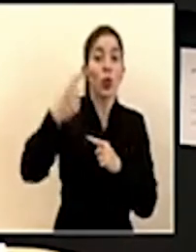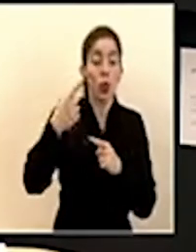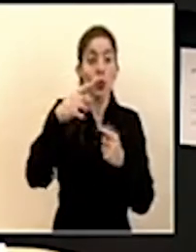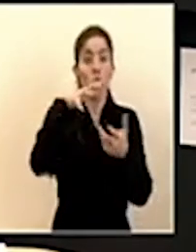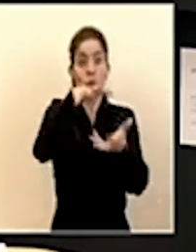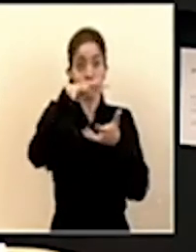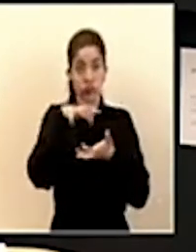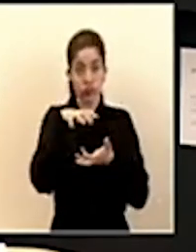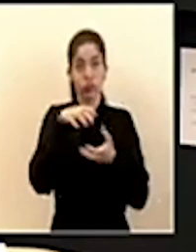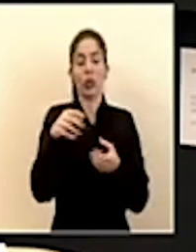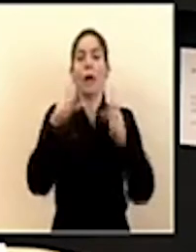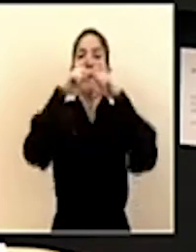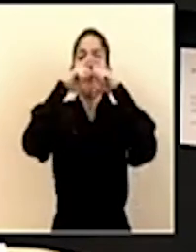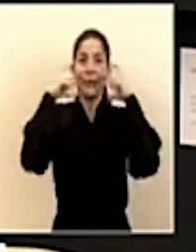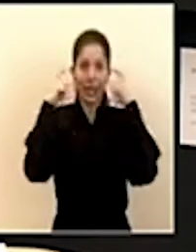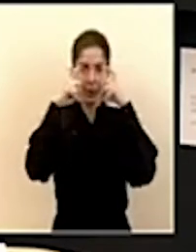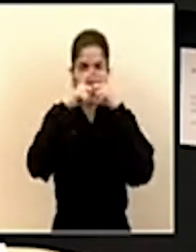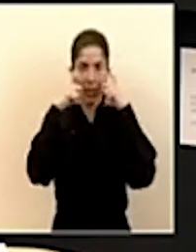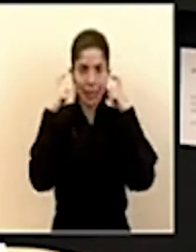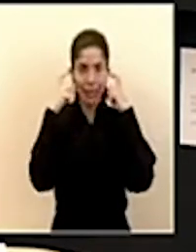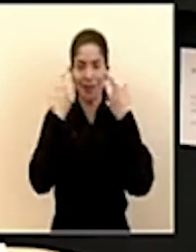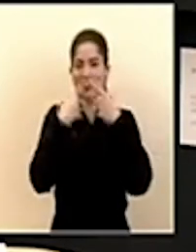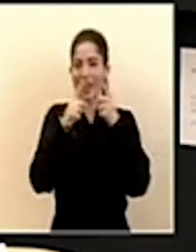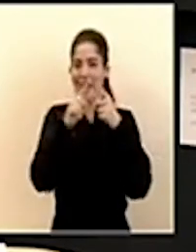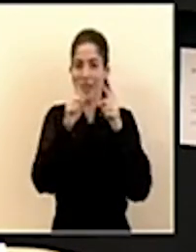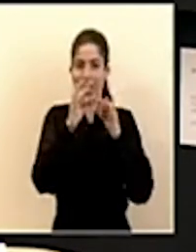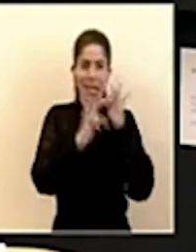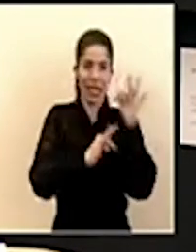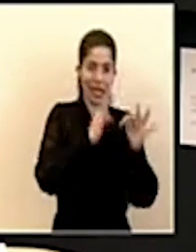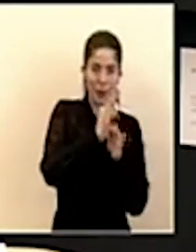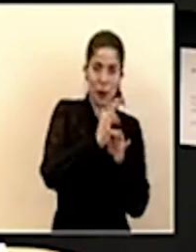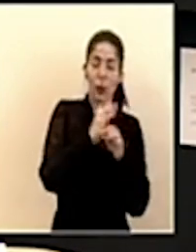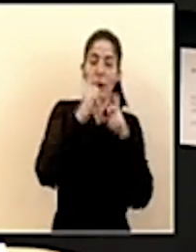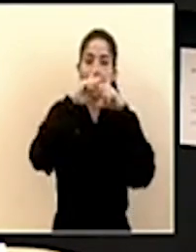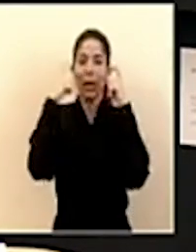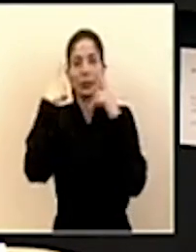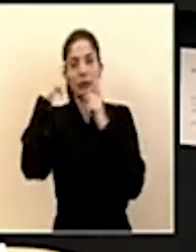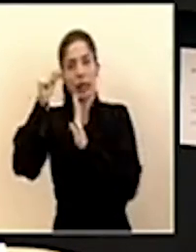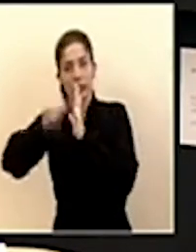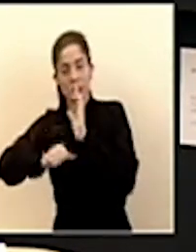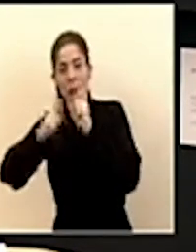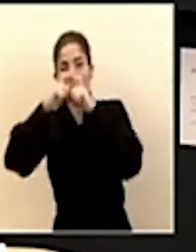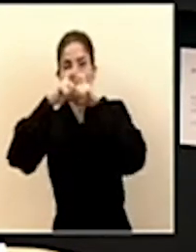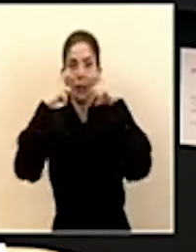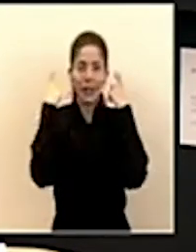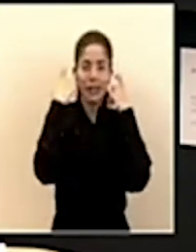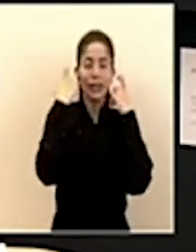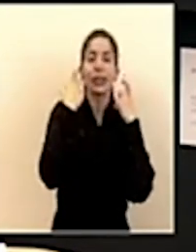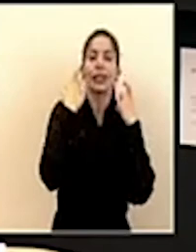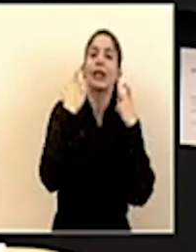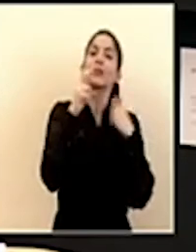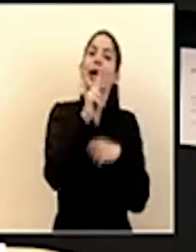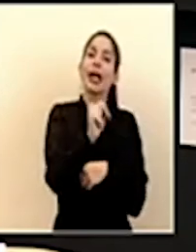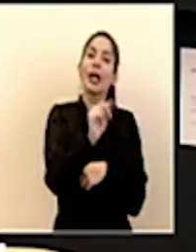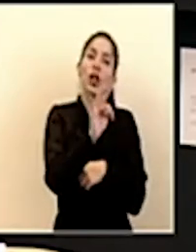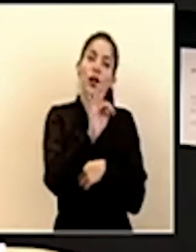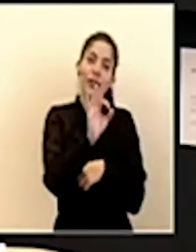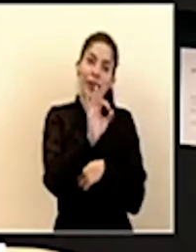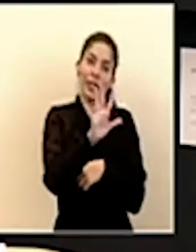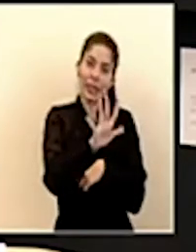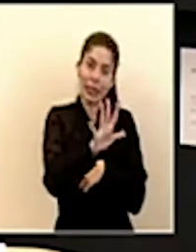vendrán mascarillas de diferentes tipos mascarillas quirúrgicas mascarillas N95